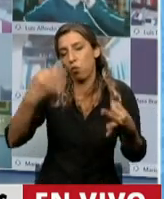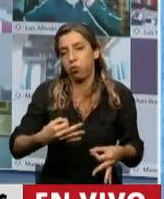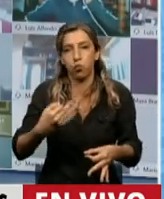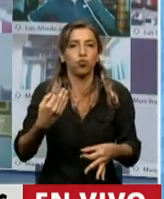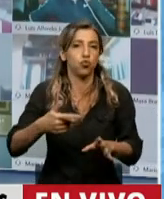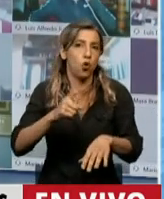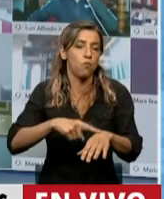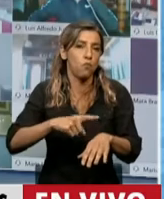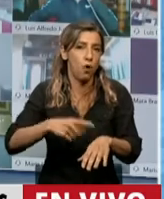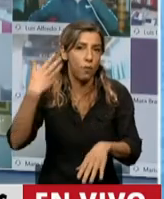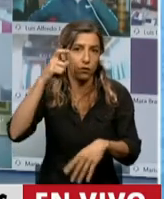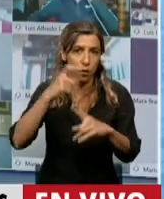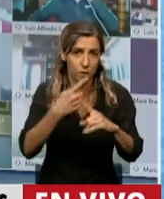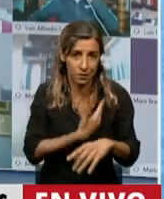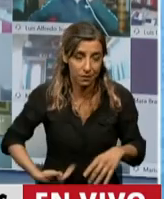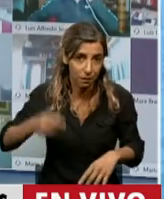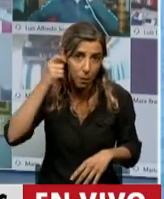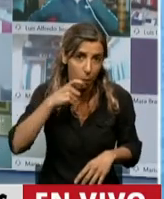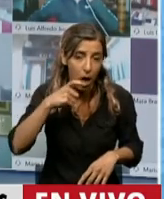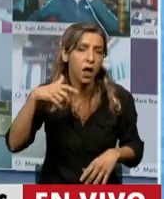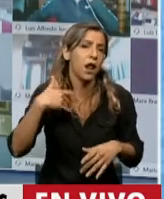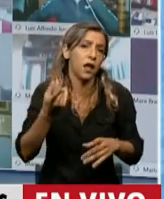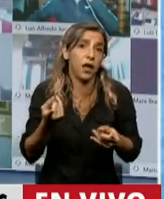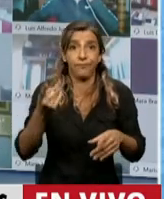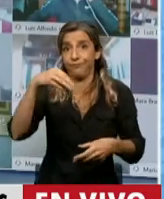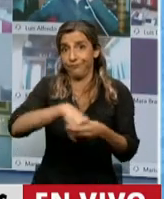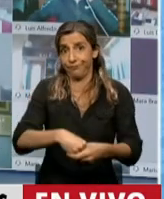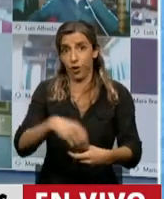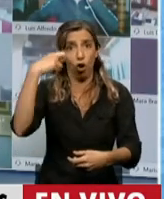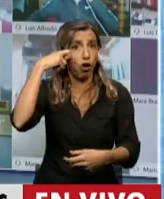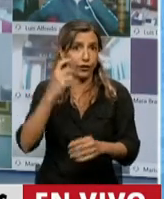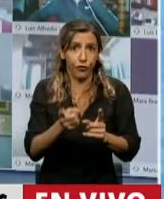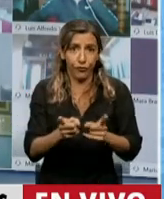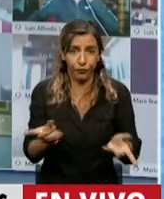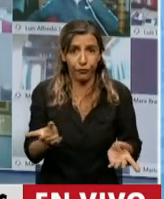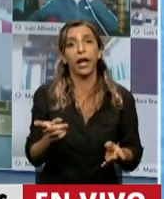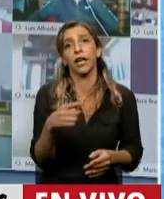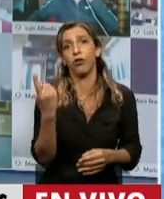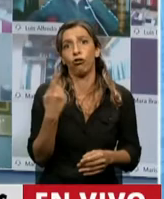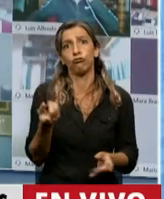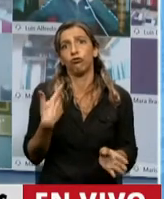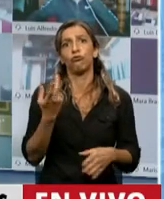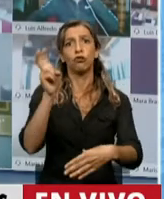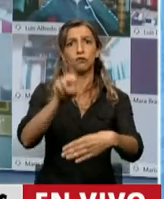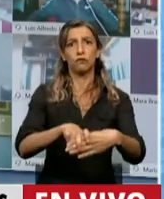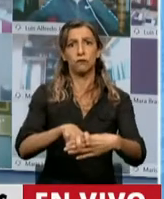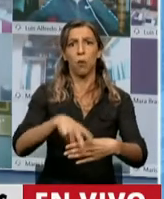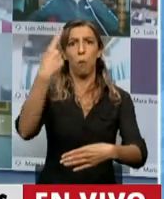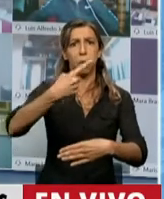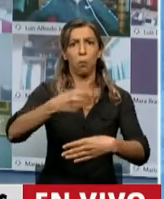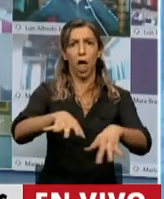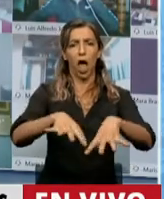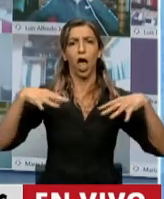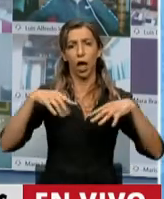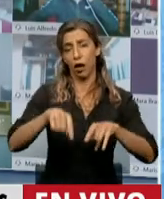que sigue integrando este Congreso Nacional y al que se le rinde honores sentándolo en la primera fila en los actos de